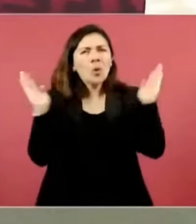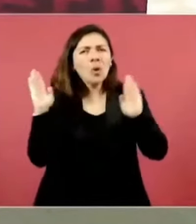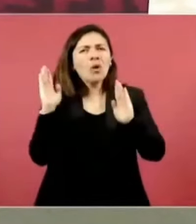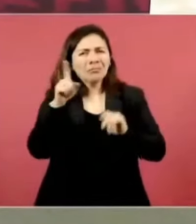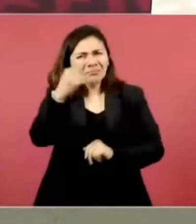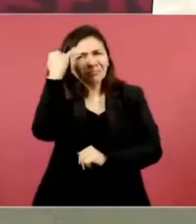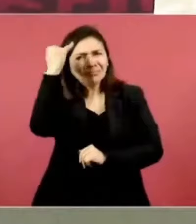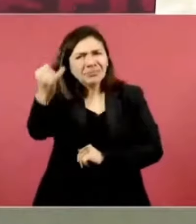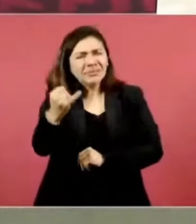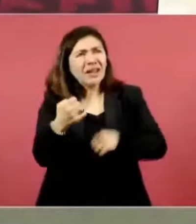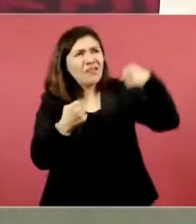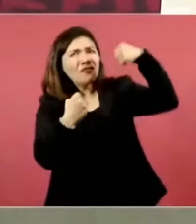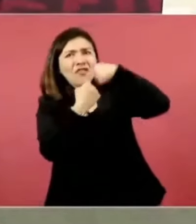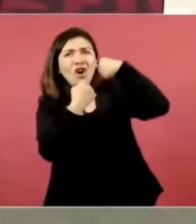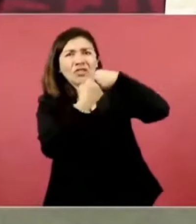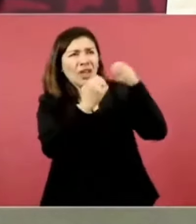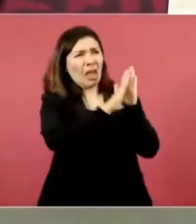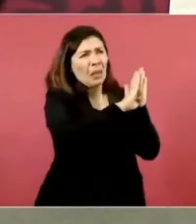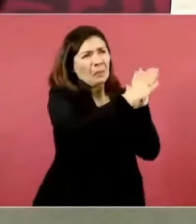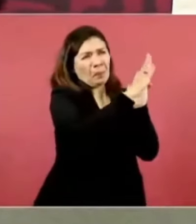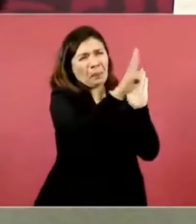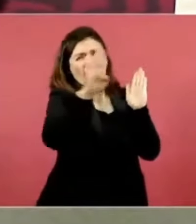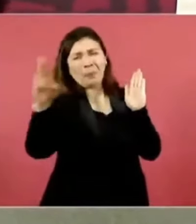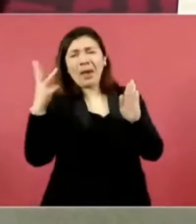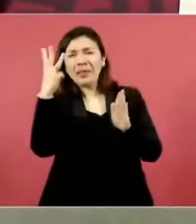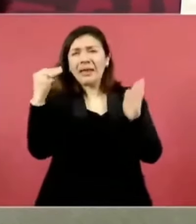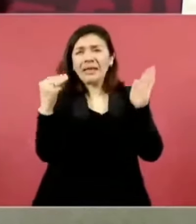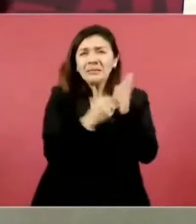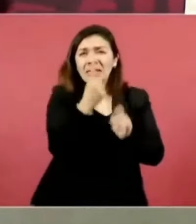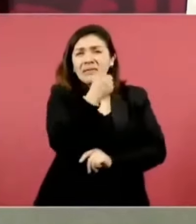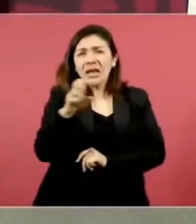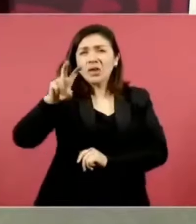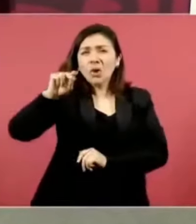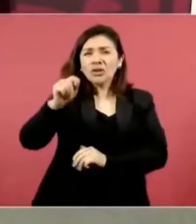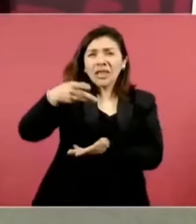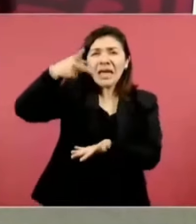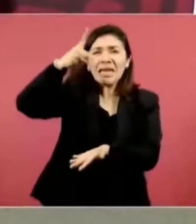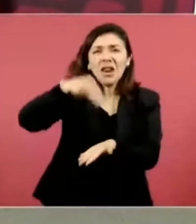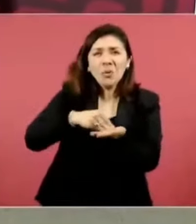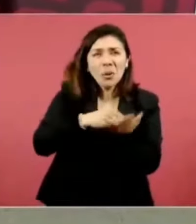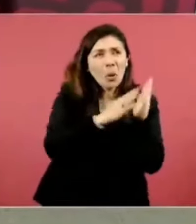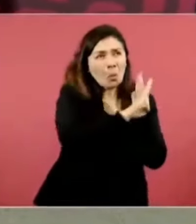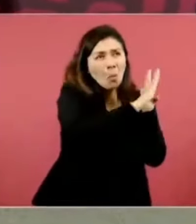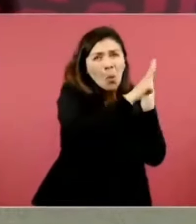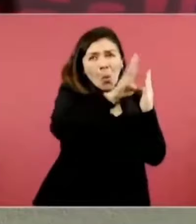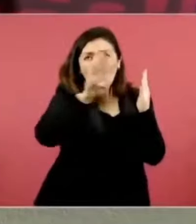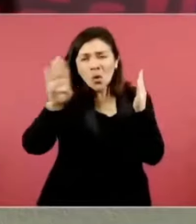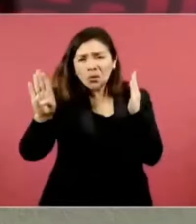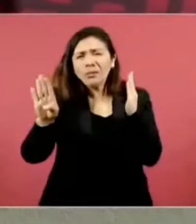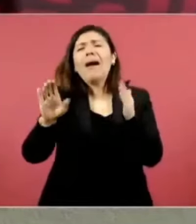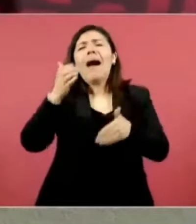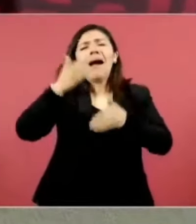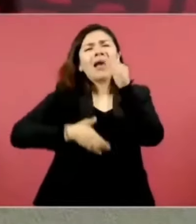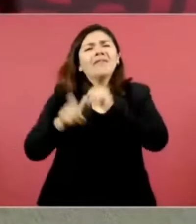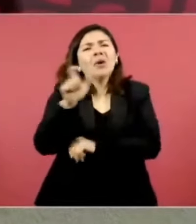frontera de 3 mil 180 kilómetros cuando van a terminar de hacer el muro